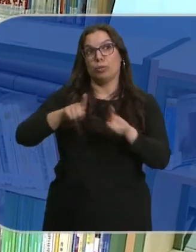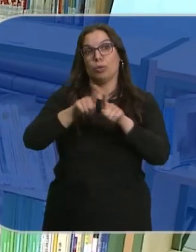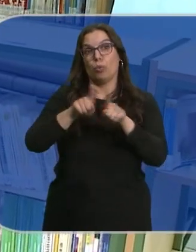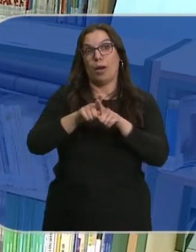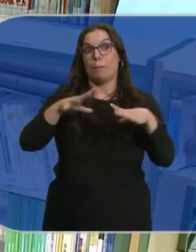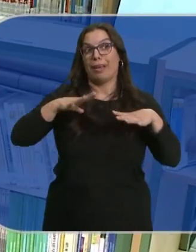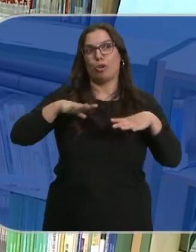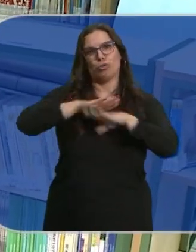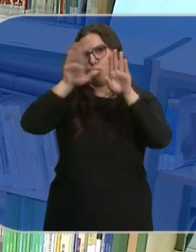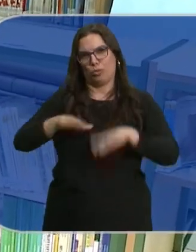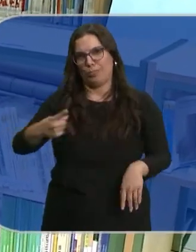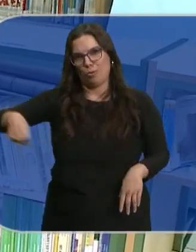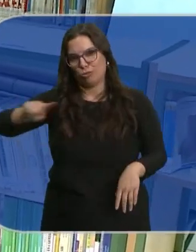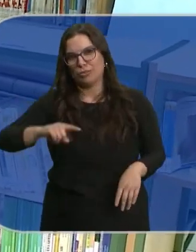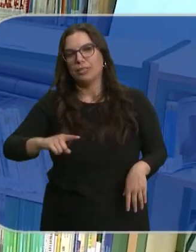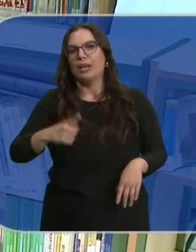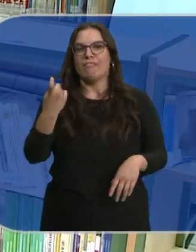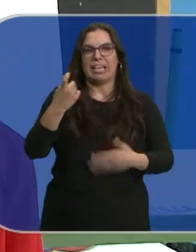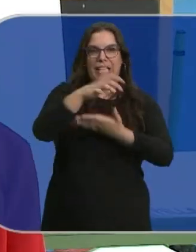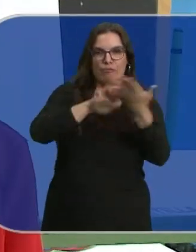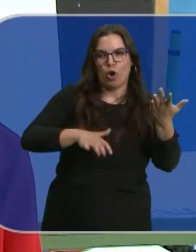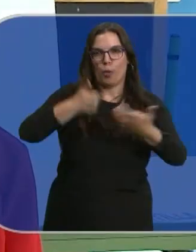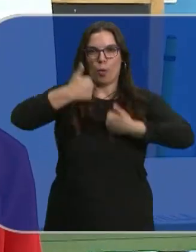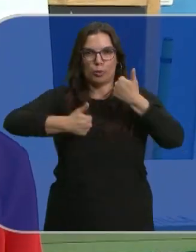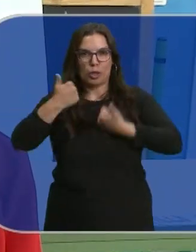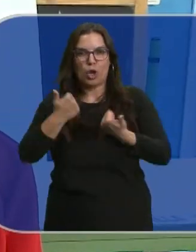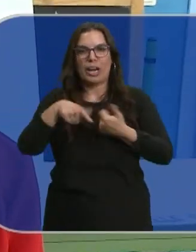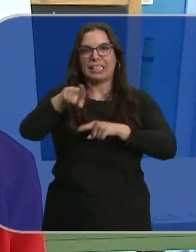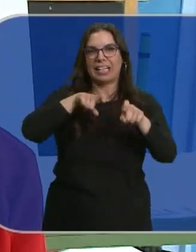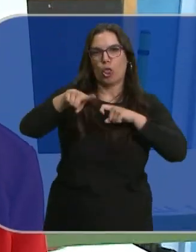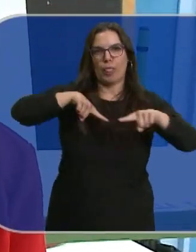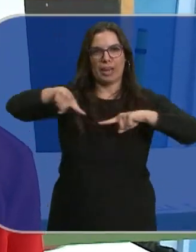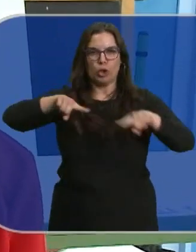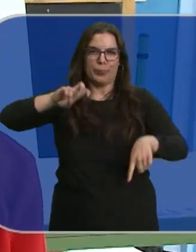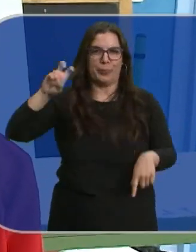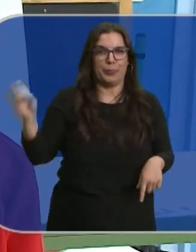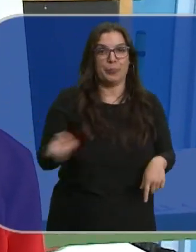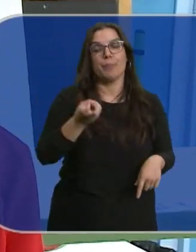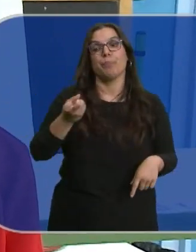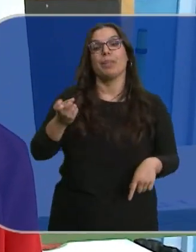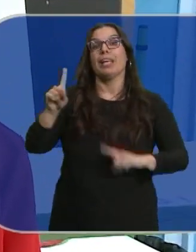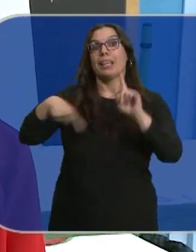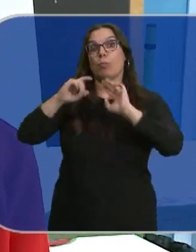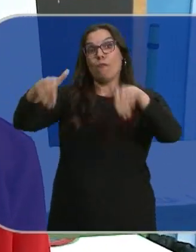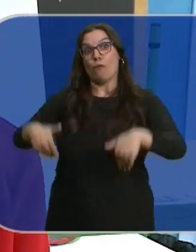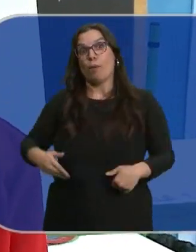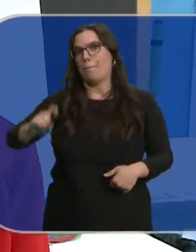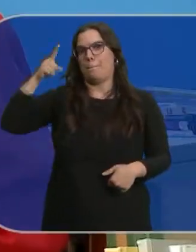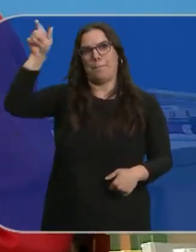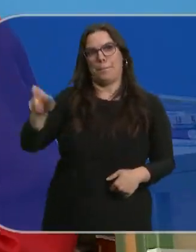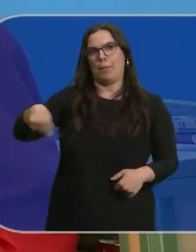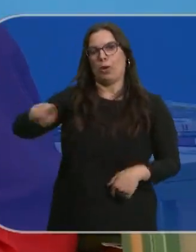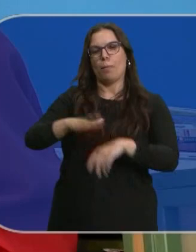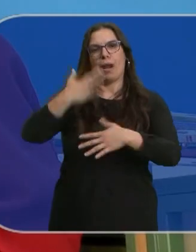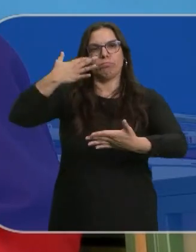en irse de vacaciones. Hay pendiente informes, oposiciones y selección de directores y serán los primeros en volver para garantizar